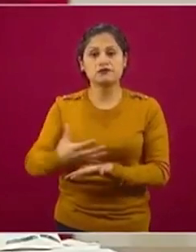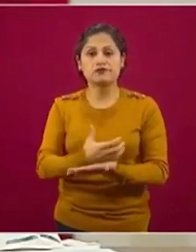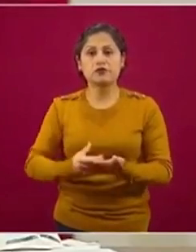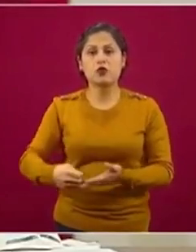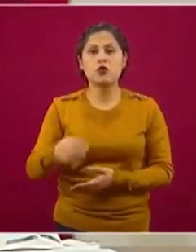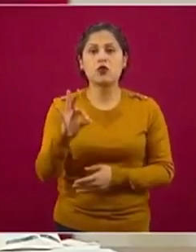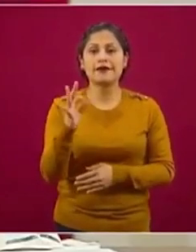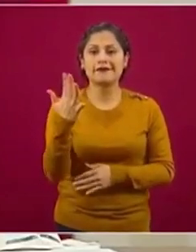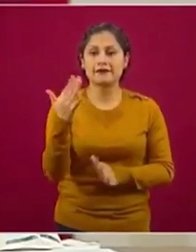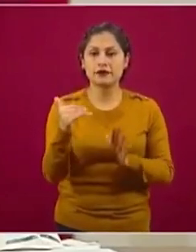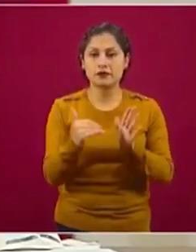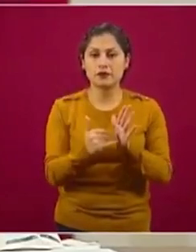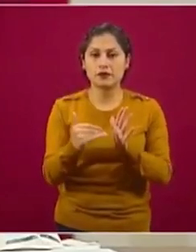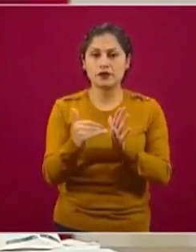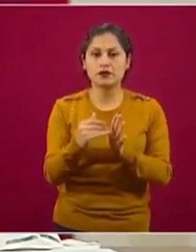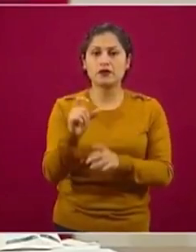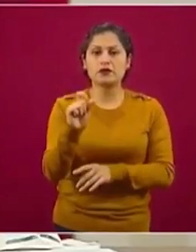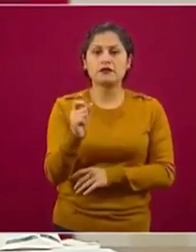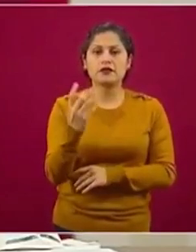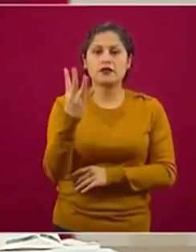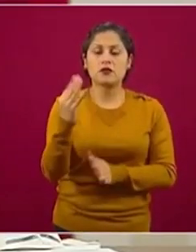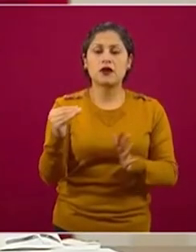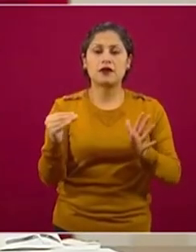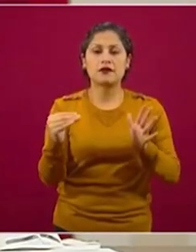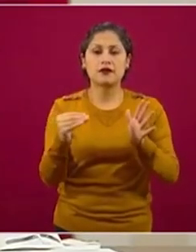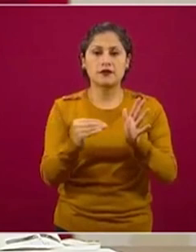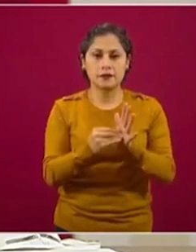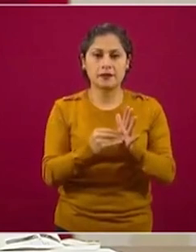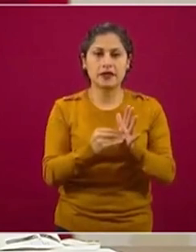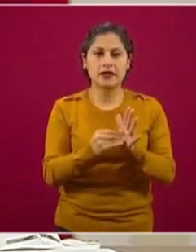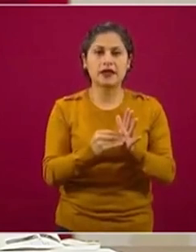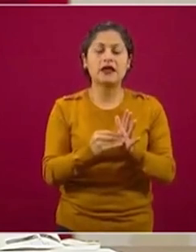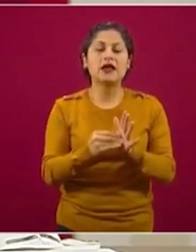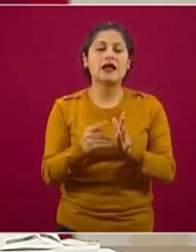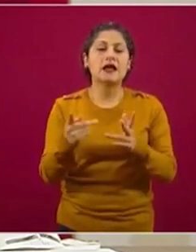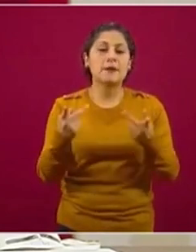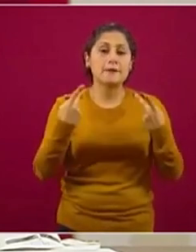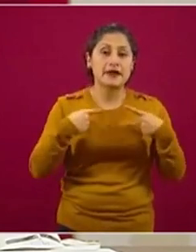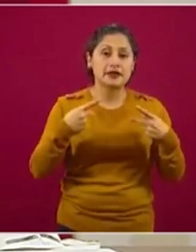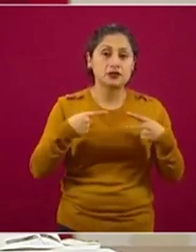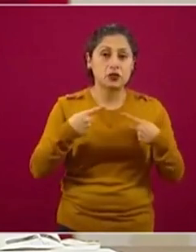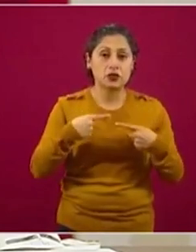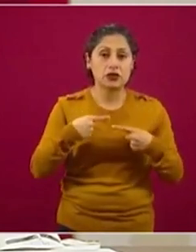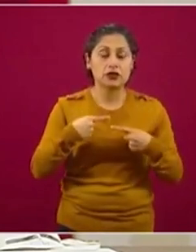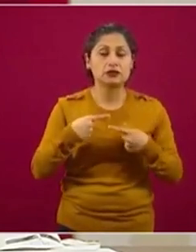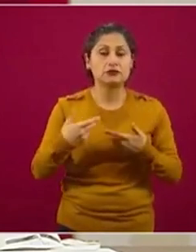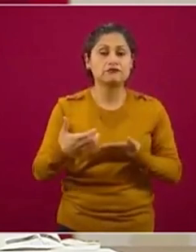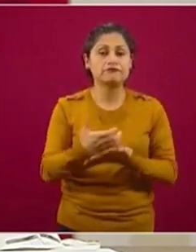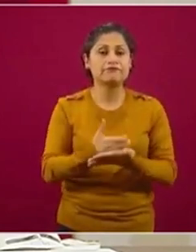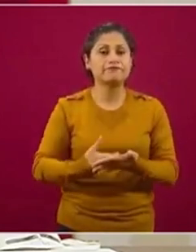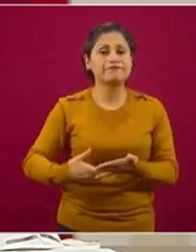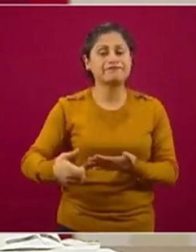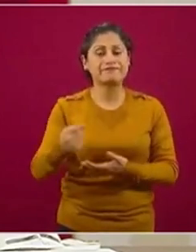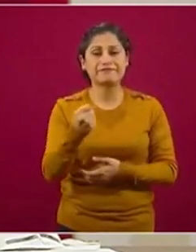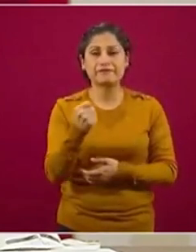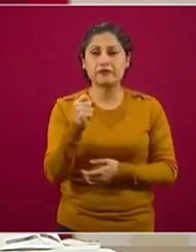millones 24 mil turistas internacionales, cuya derrama fue de 24 mil